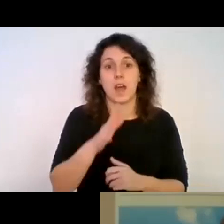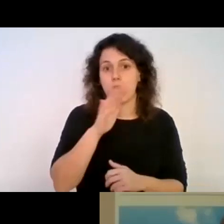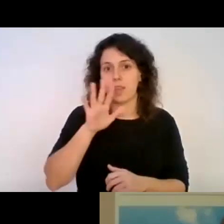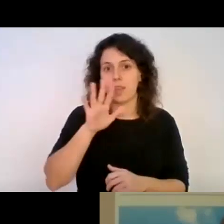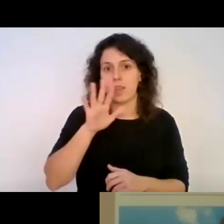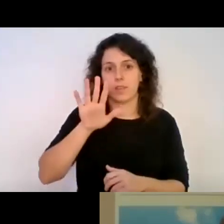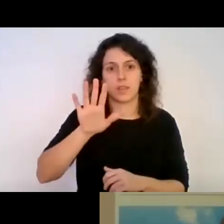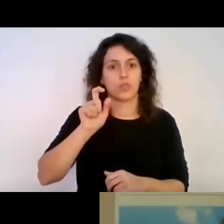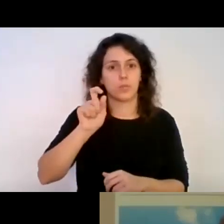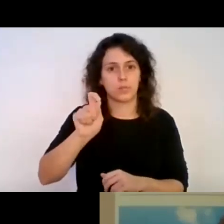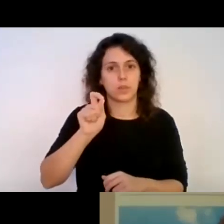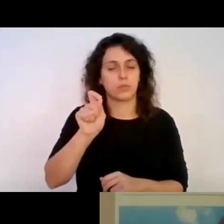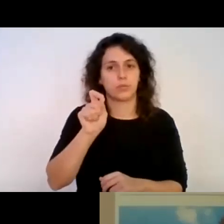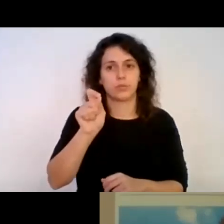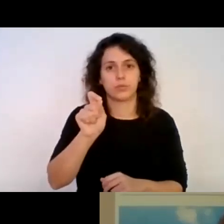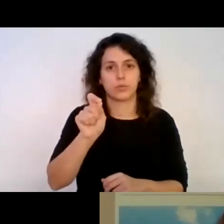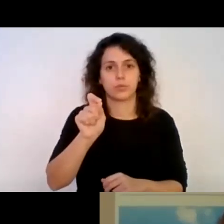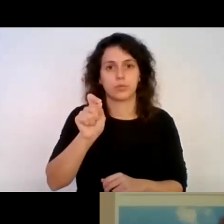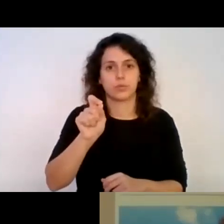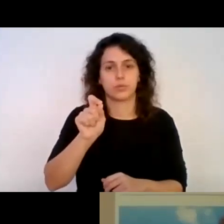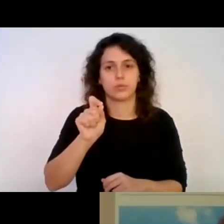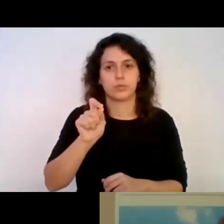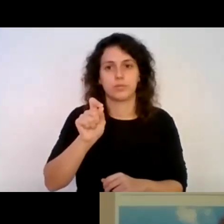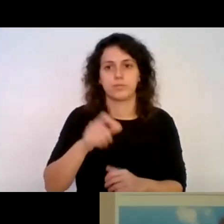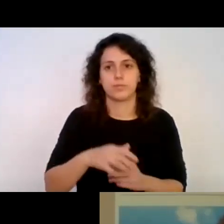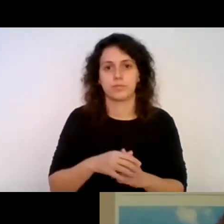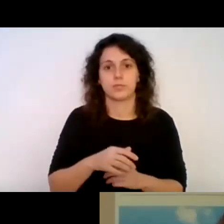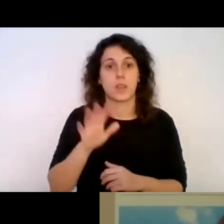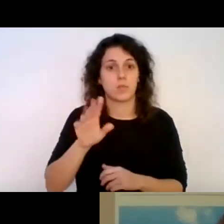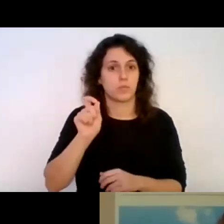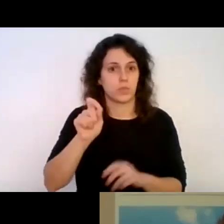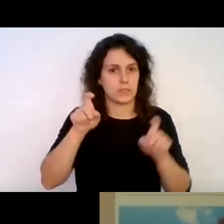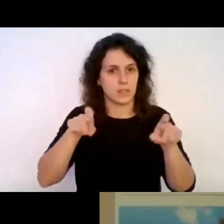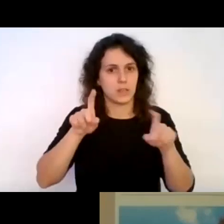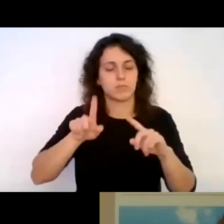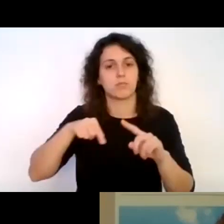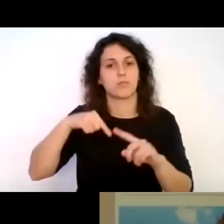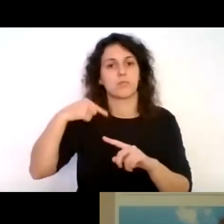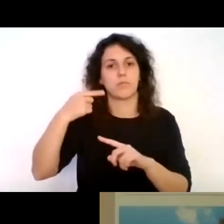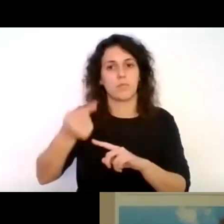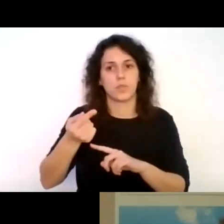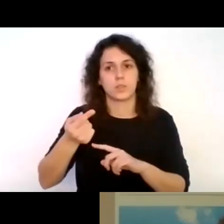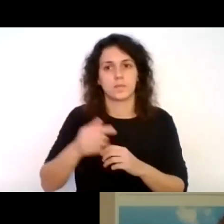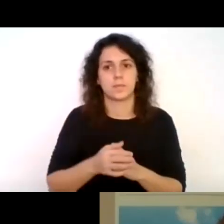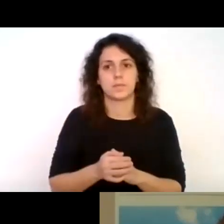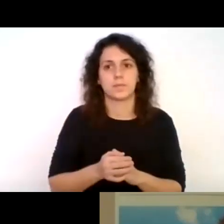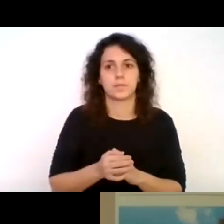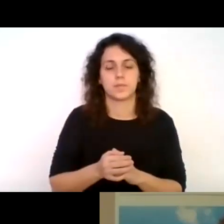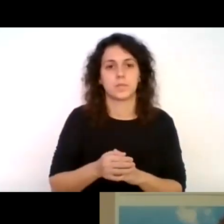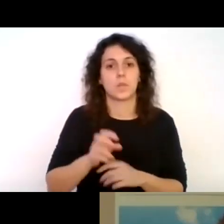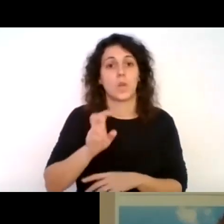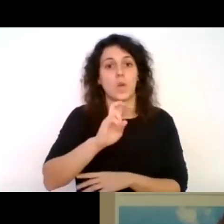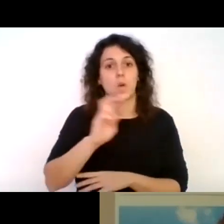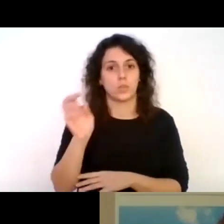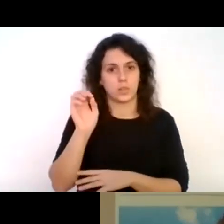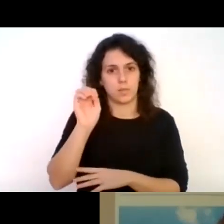minutillos de receso y a continuación tenemos otra de